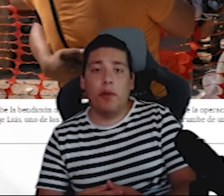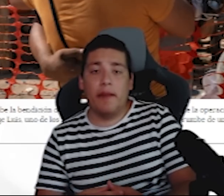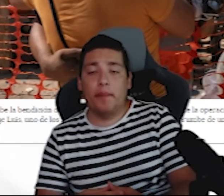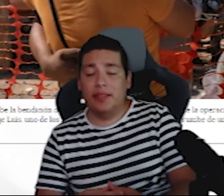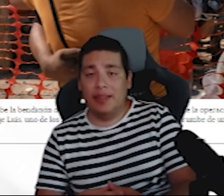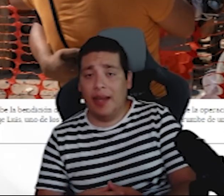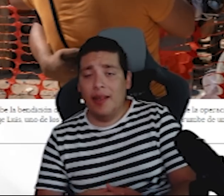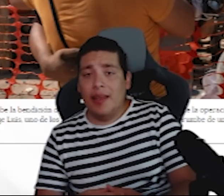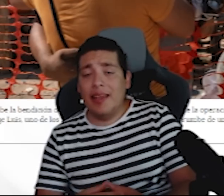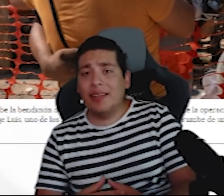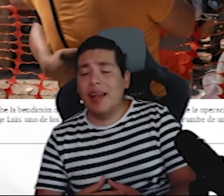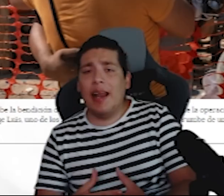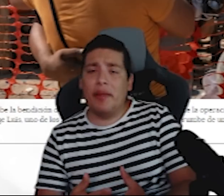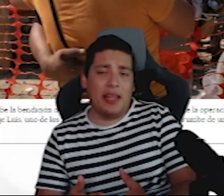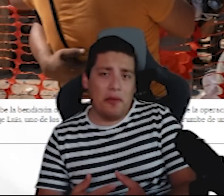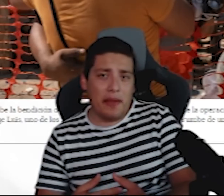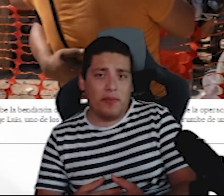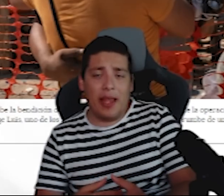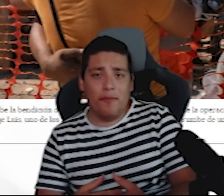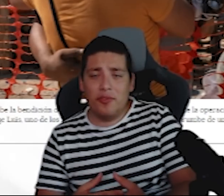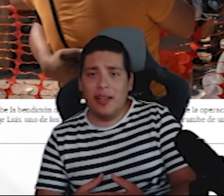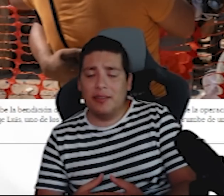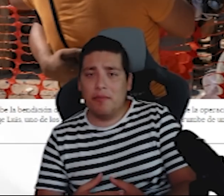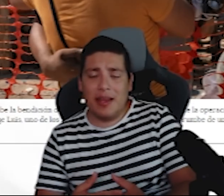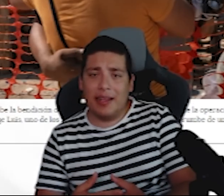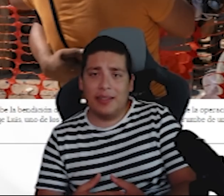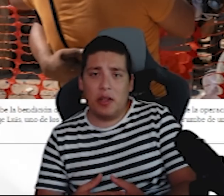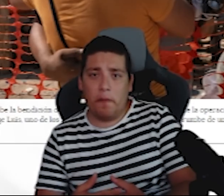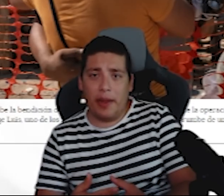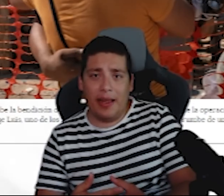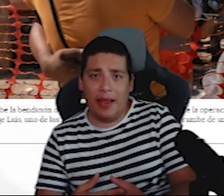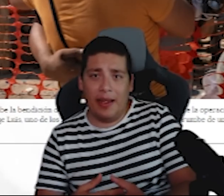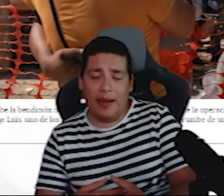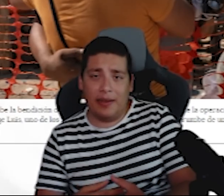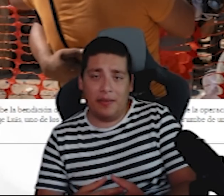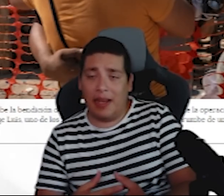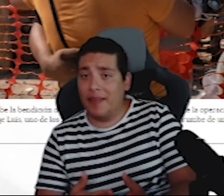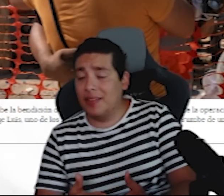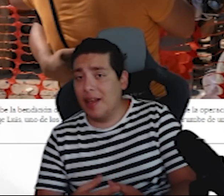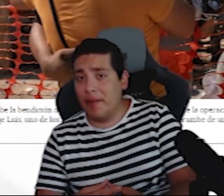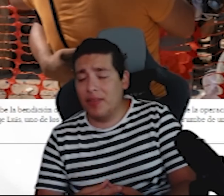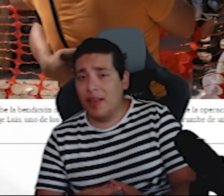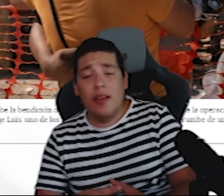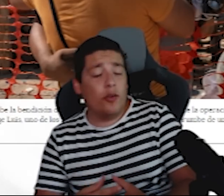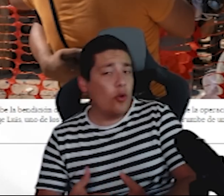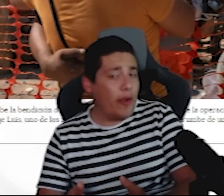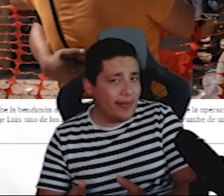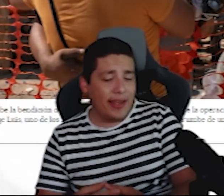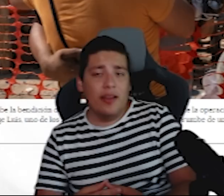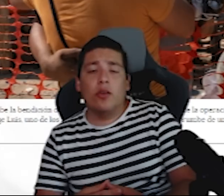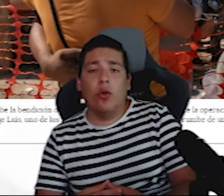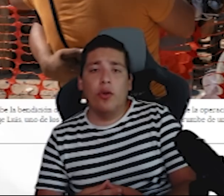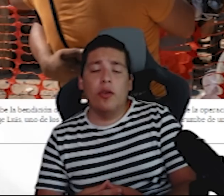que se pueden presentar y es que lamentablemente hay muchas minas que operan clandestinamente no